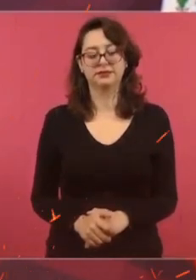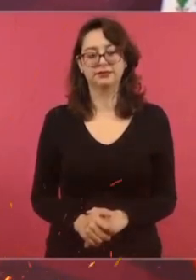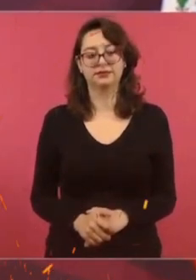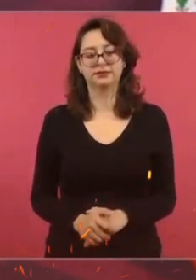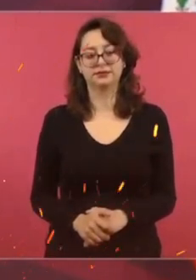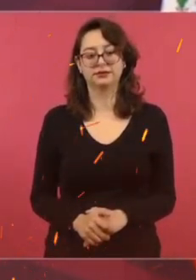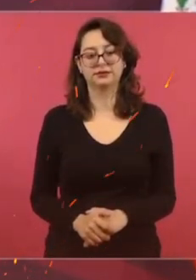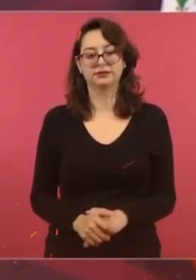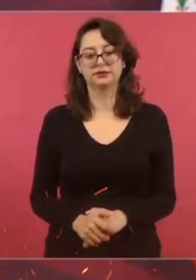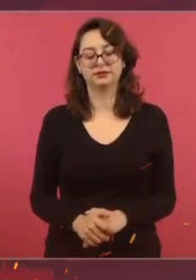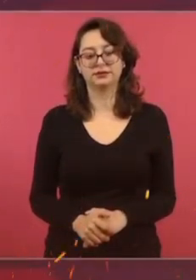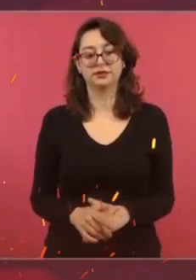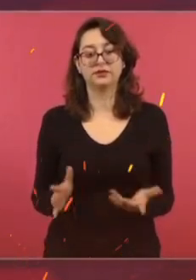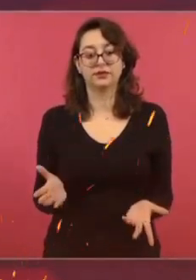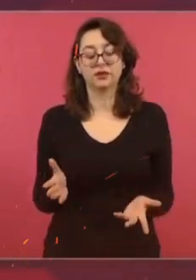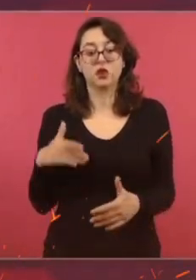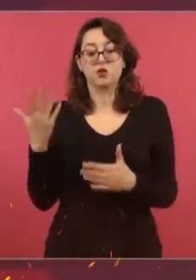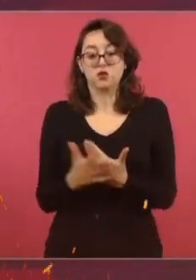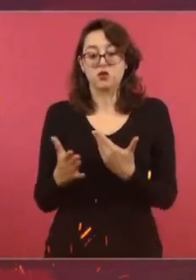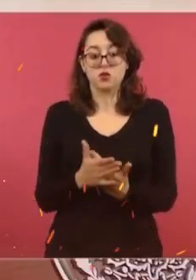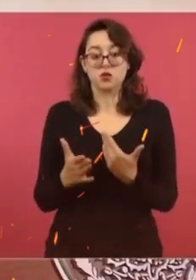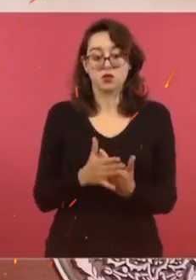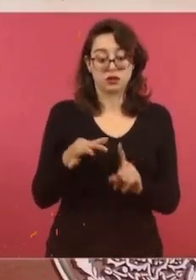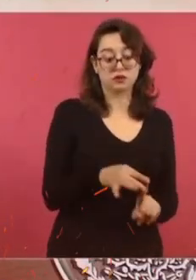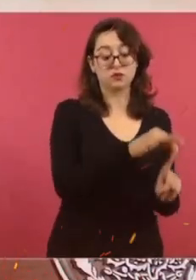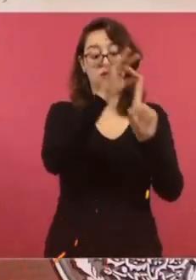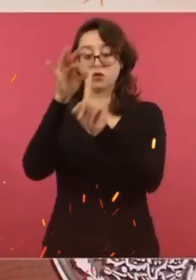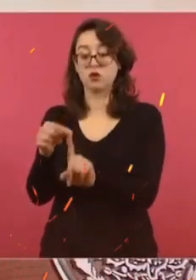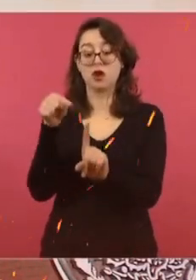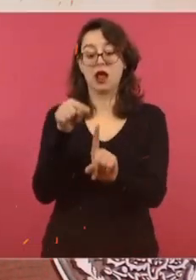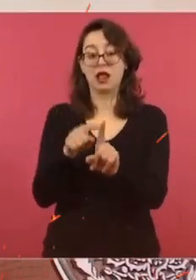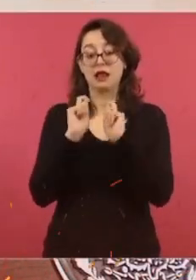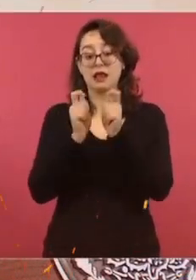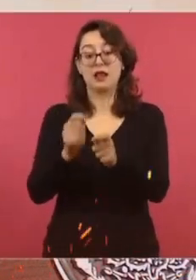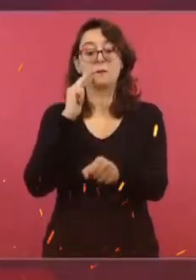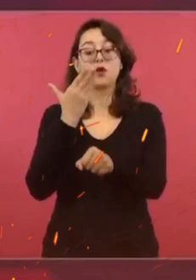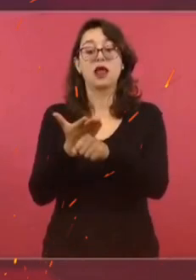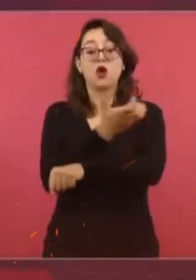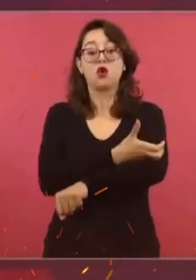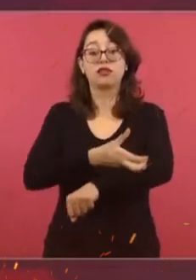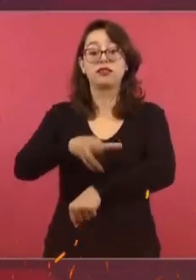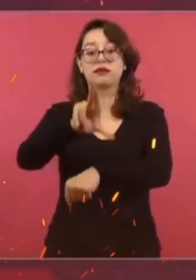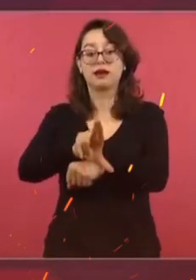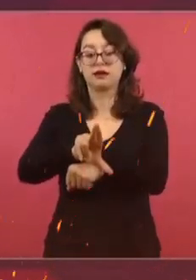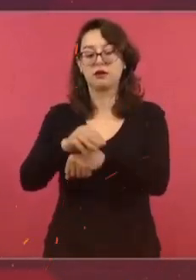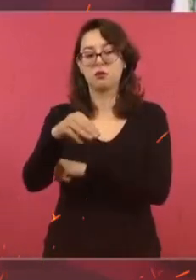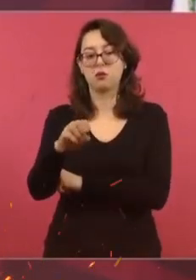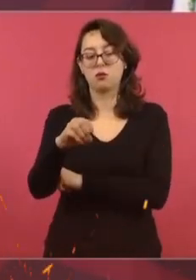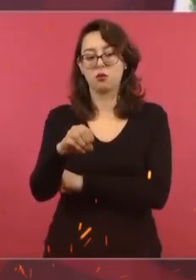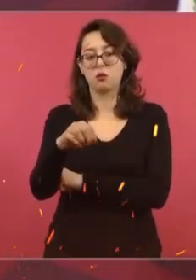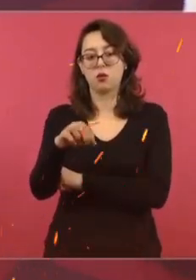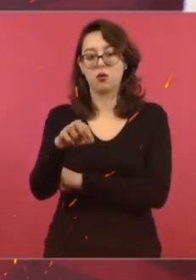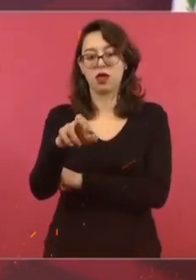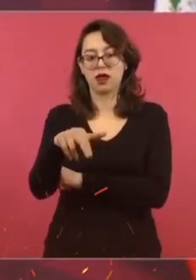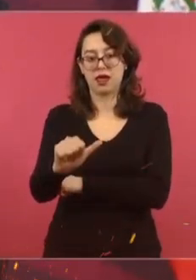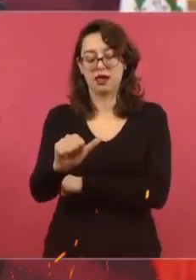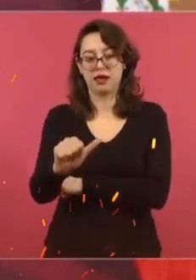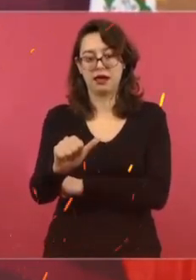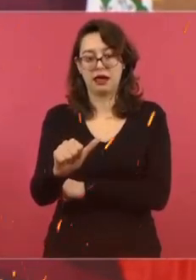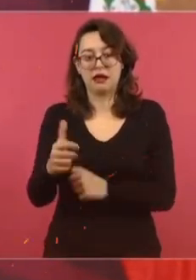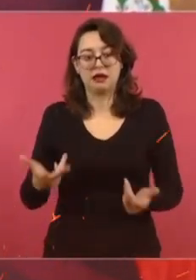Estamos hablando de quién va a coordinar el movimiento de transformación. Aquí no hay interés personal